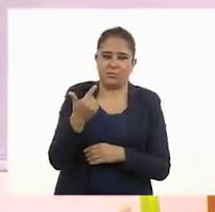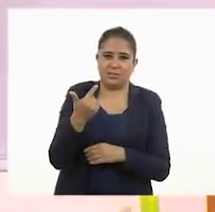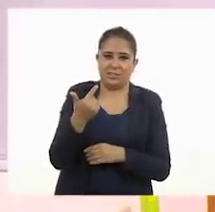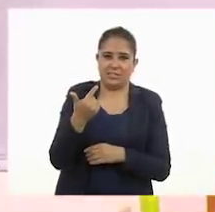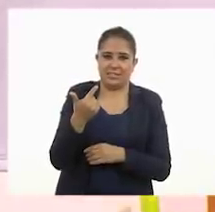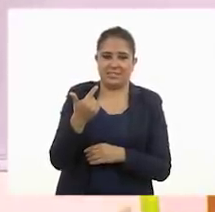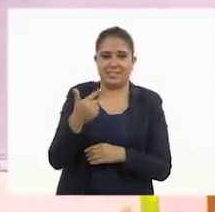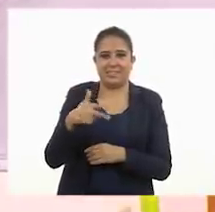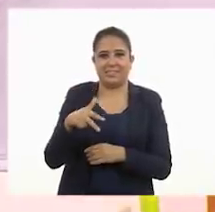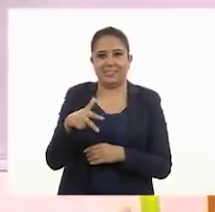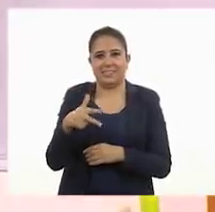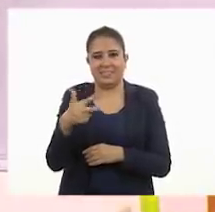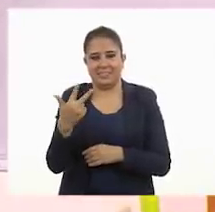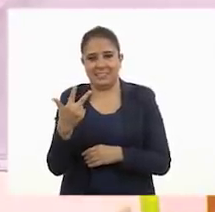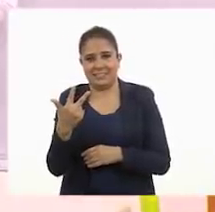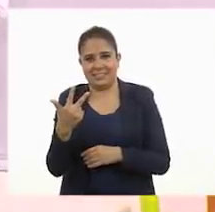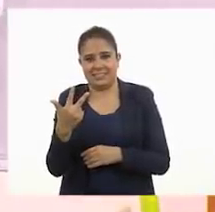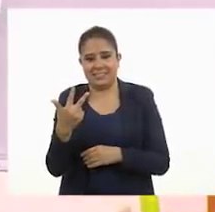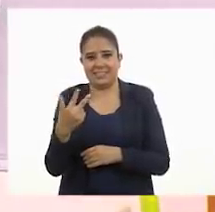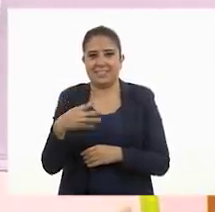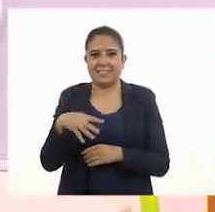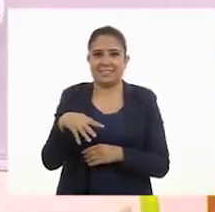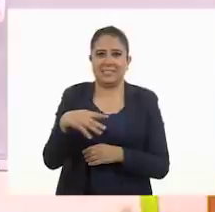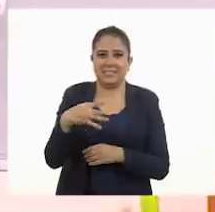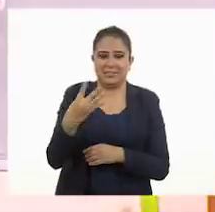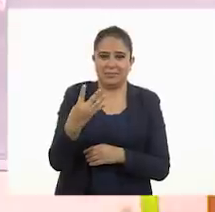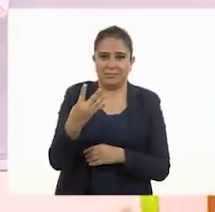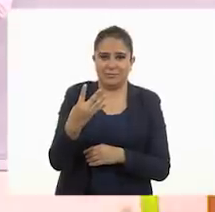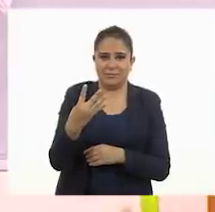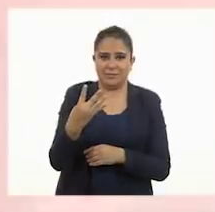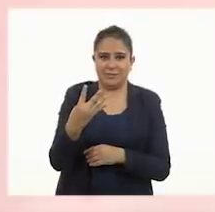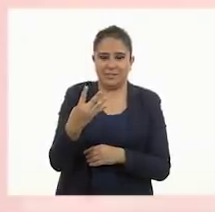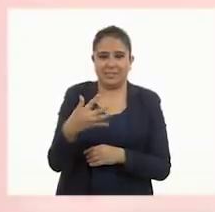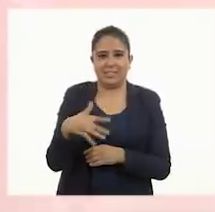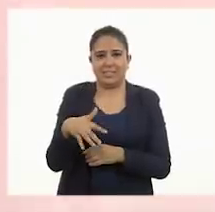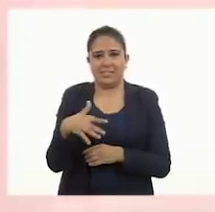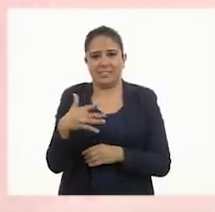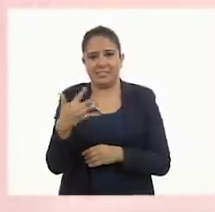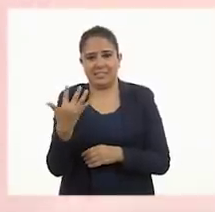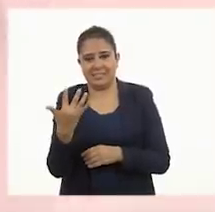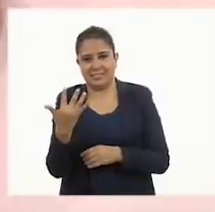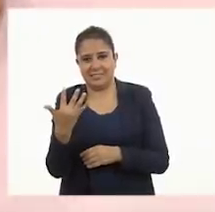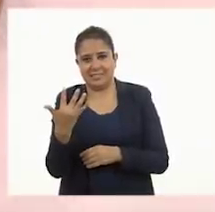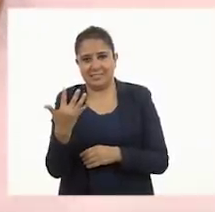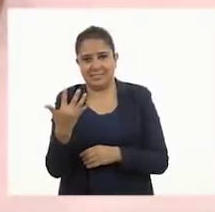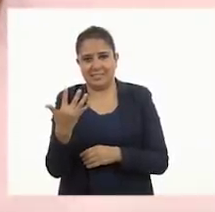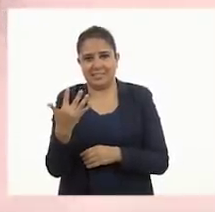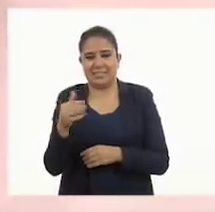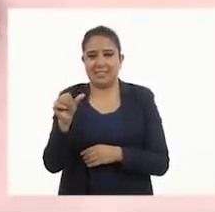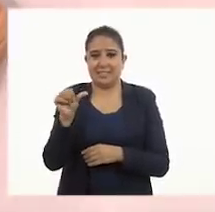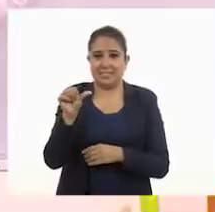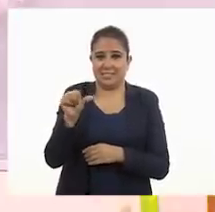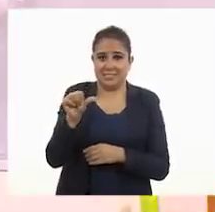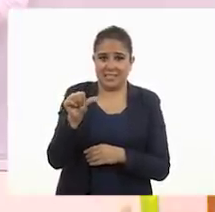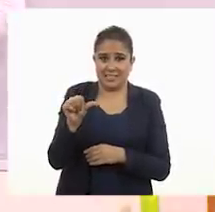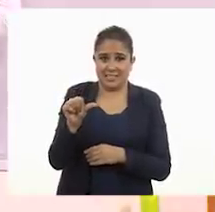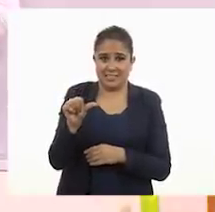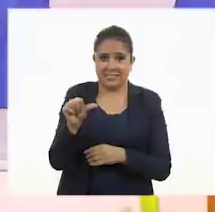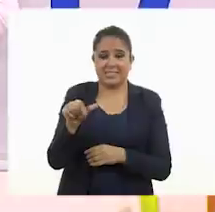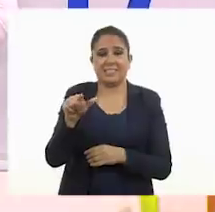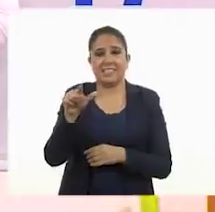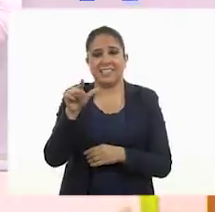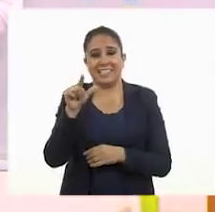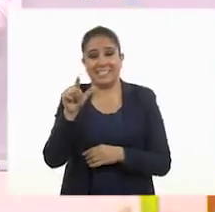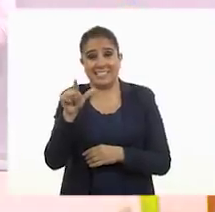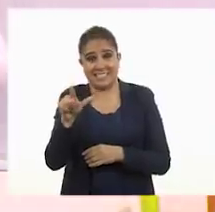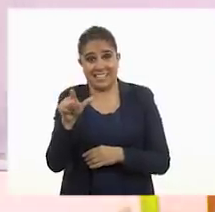doce, trece, catorce, quince, dieciséis,